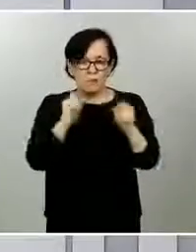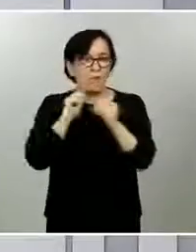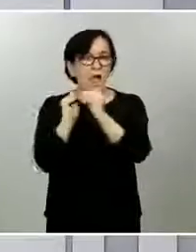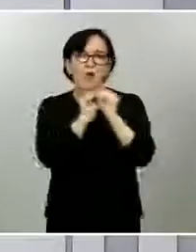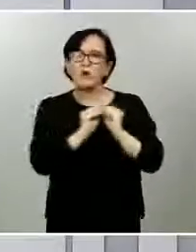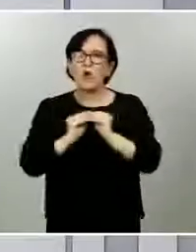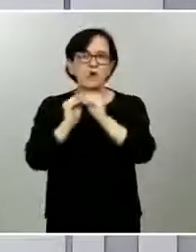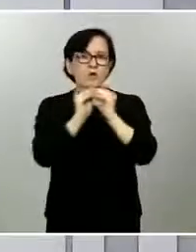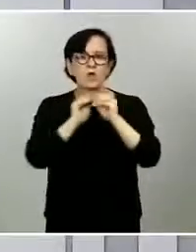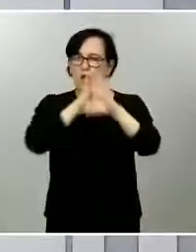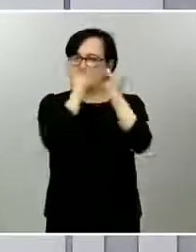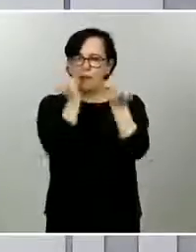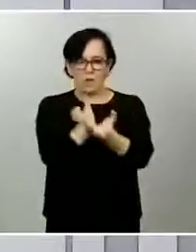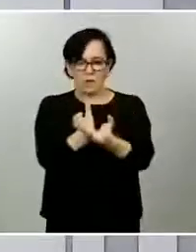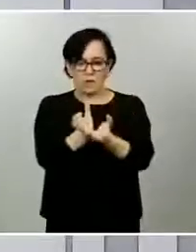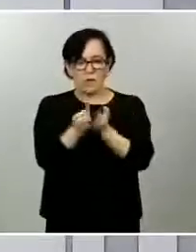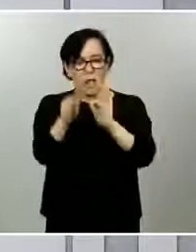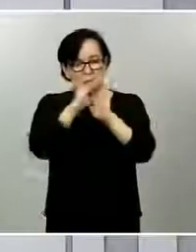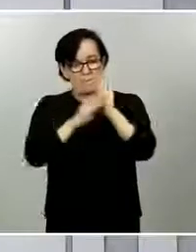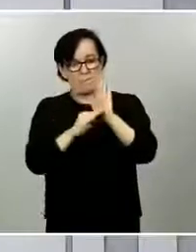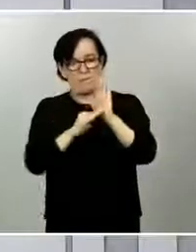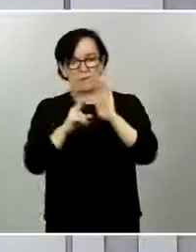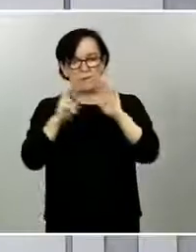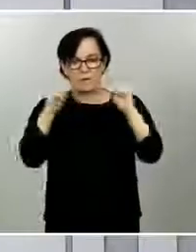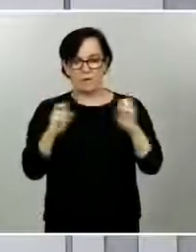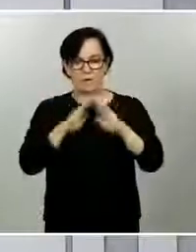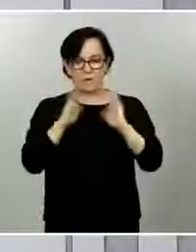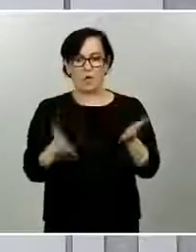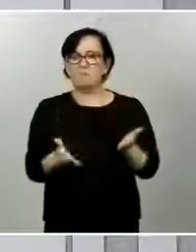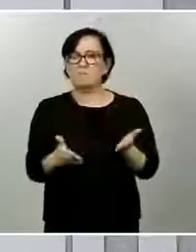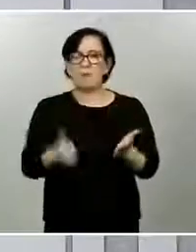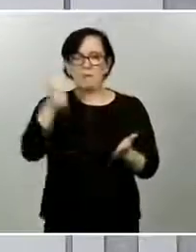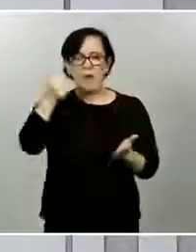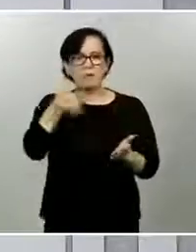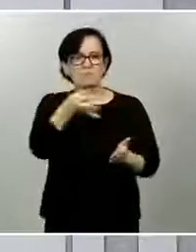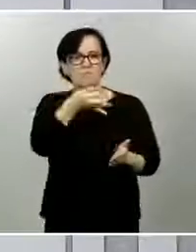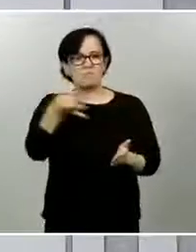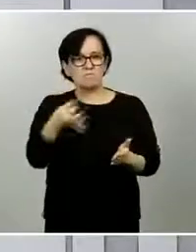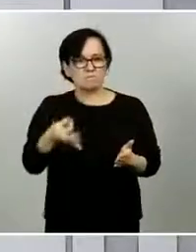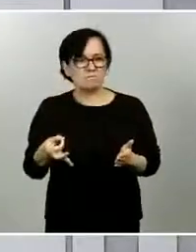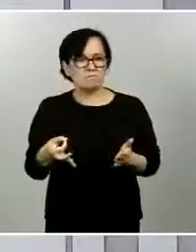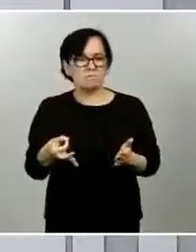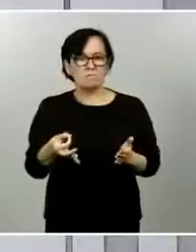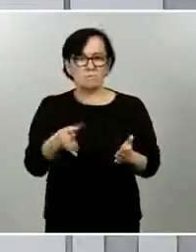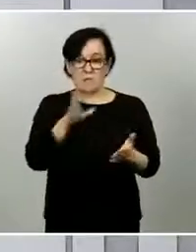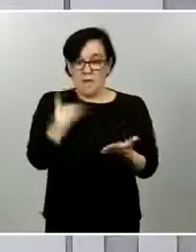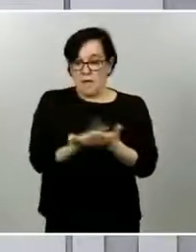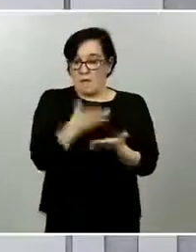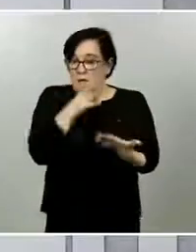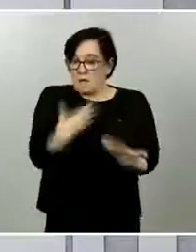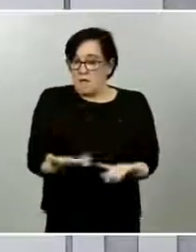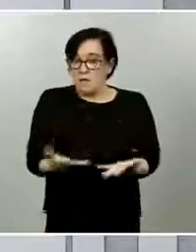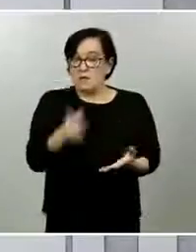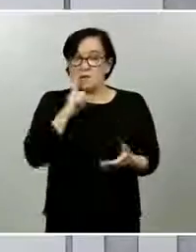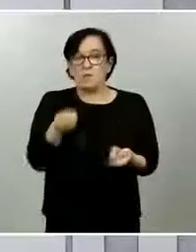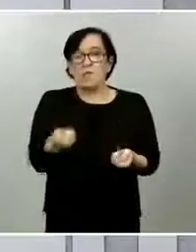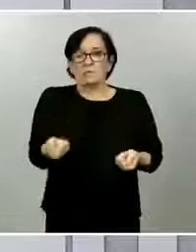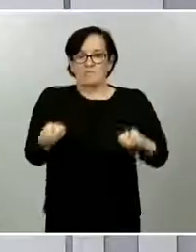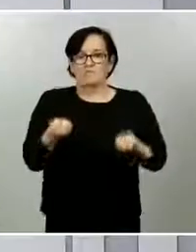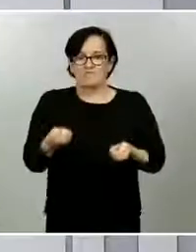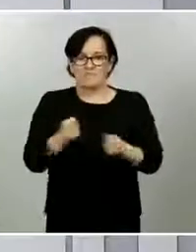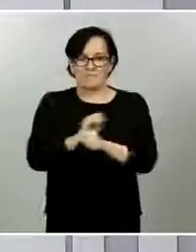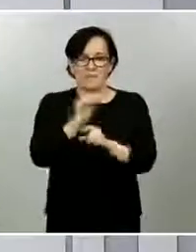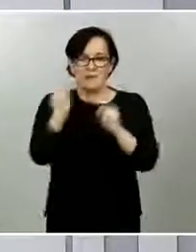realizado previamente no se tire por tierra para que todos los esfuerzos hechos para la contención del virus y hay consenso internacional